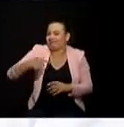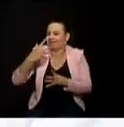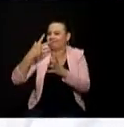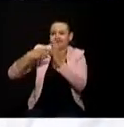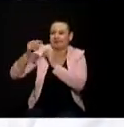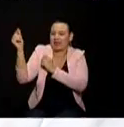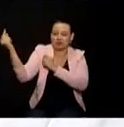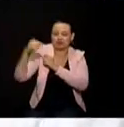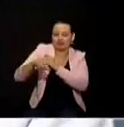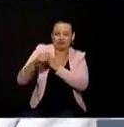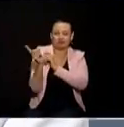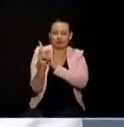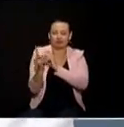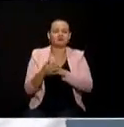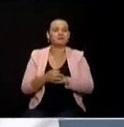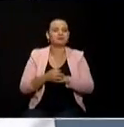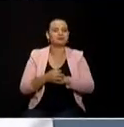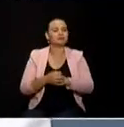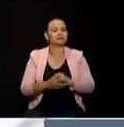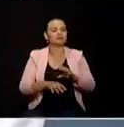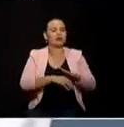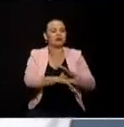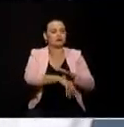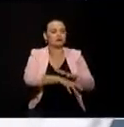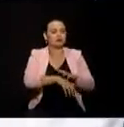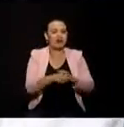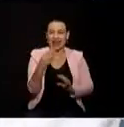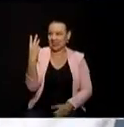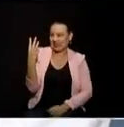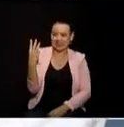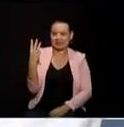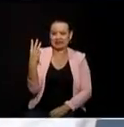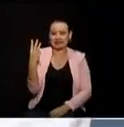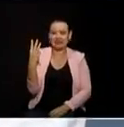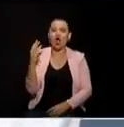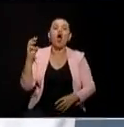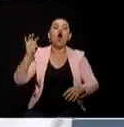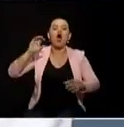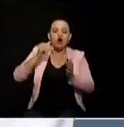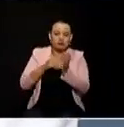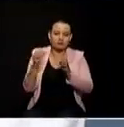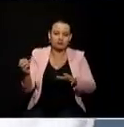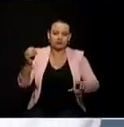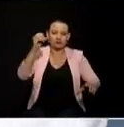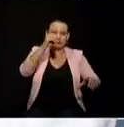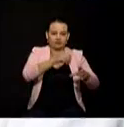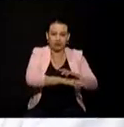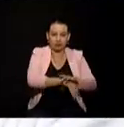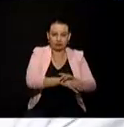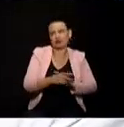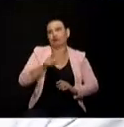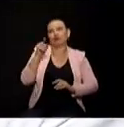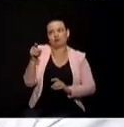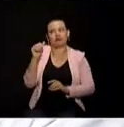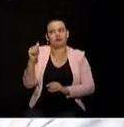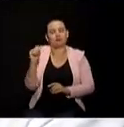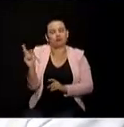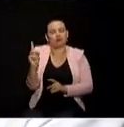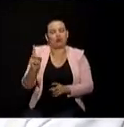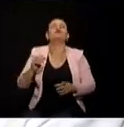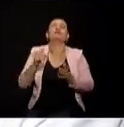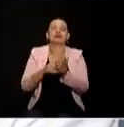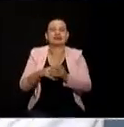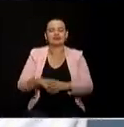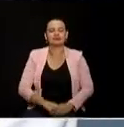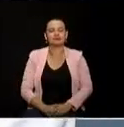la 3 vuelve y introduce la balota para que no se pregunte a usted mismo saque la otra balota por favor